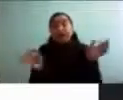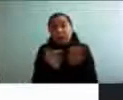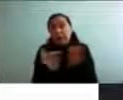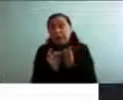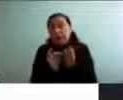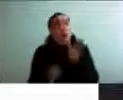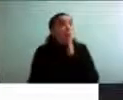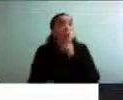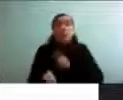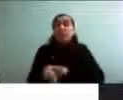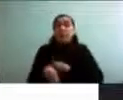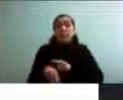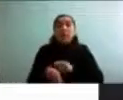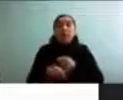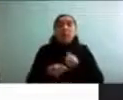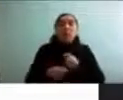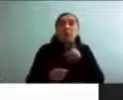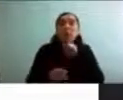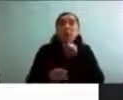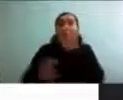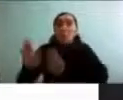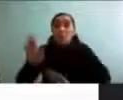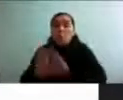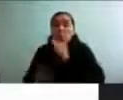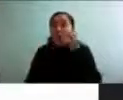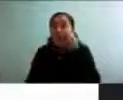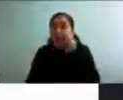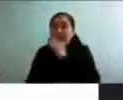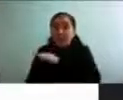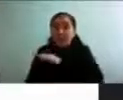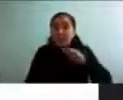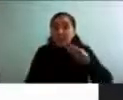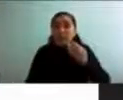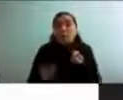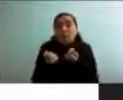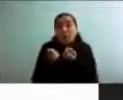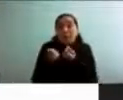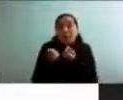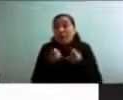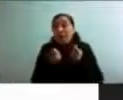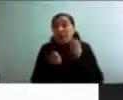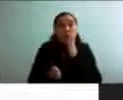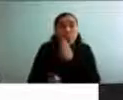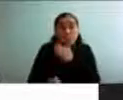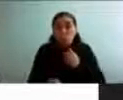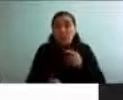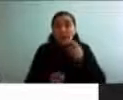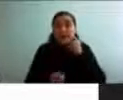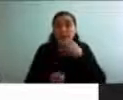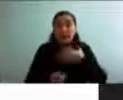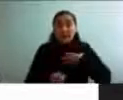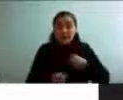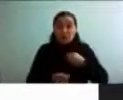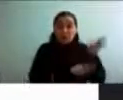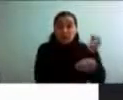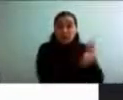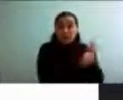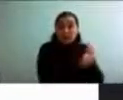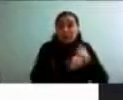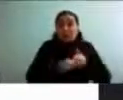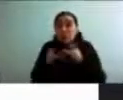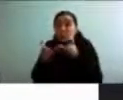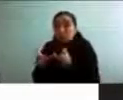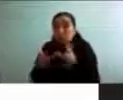que hacerse cargo de sus nietos por la situación socioeconómica. Los hijos tienen que ir a trabajar y ellos tienen que hacerse cargo de los nietos. Es algo